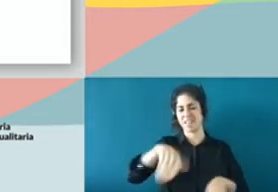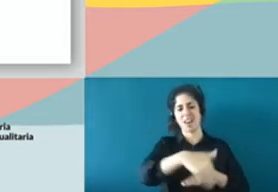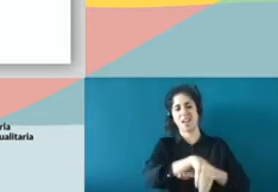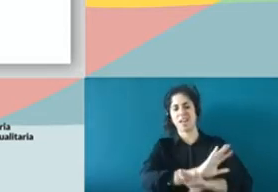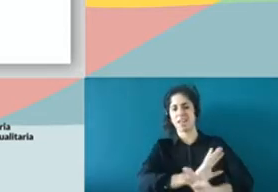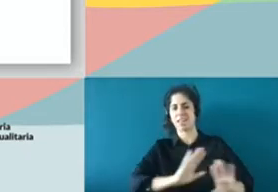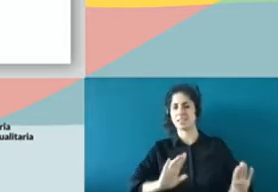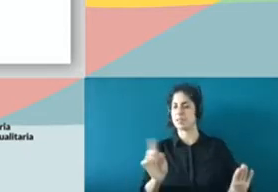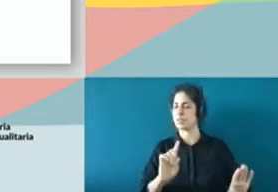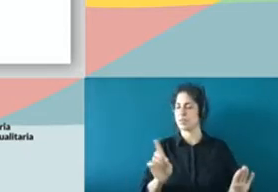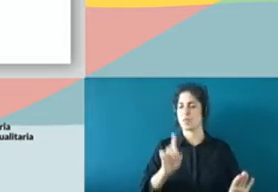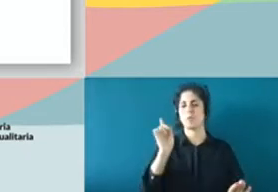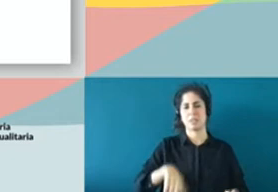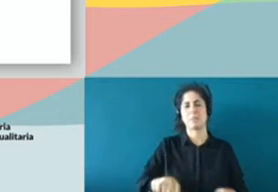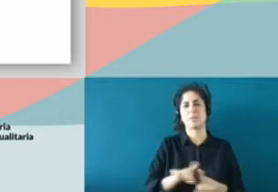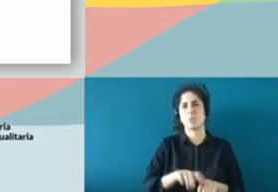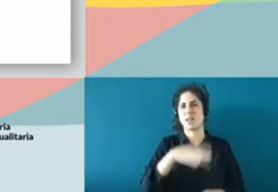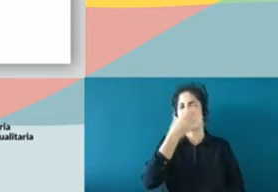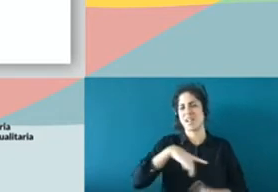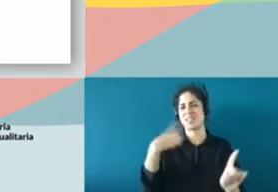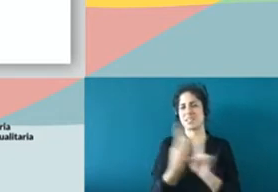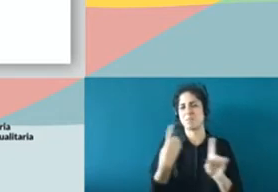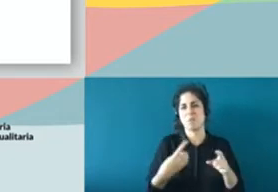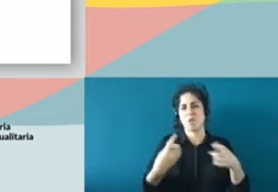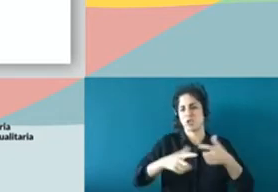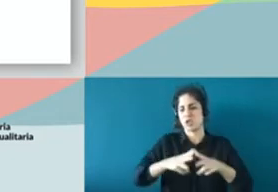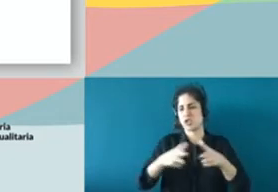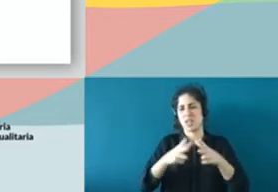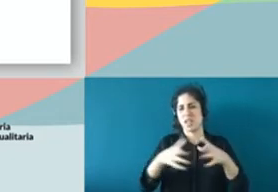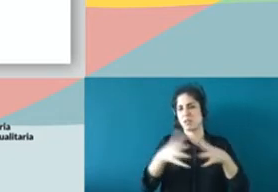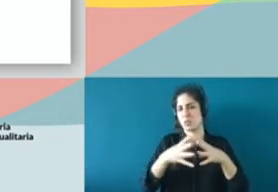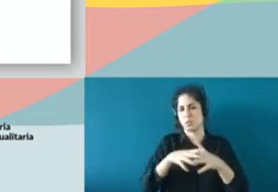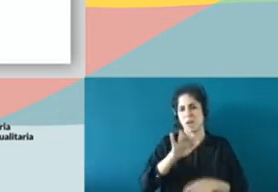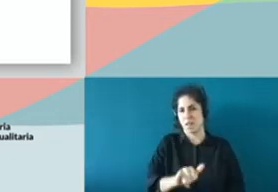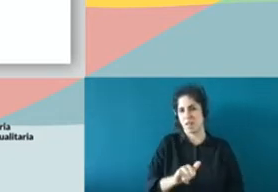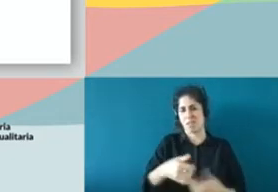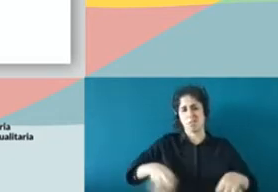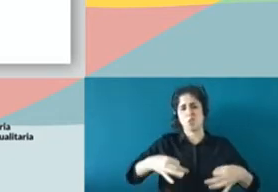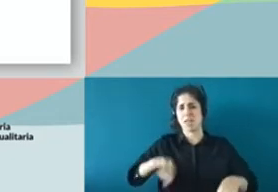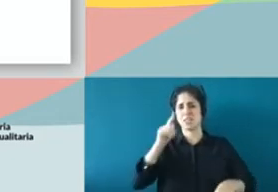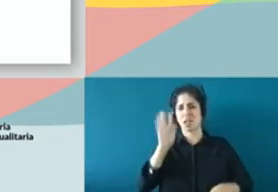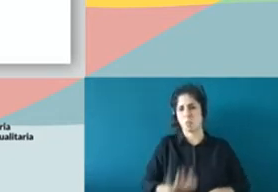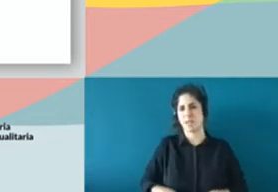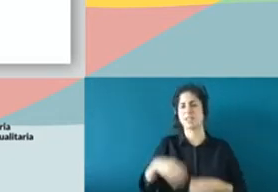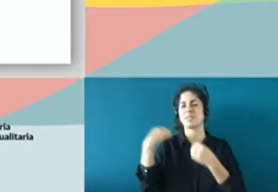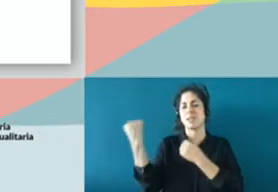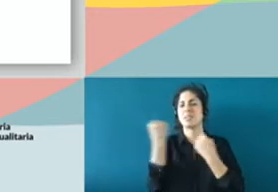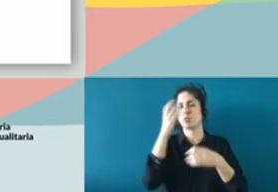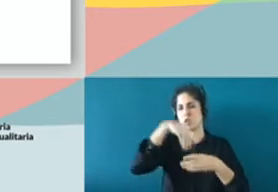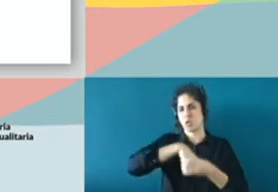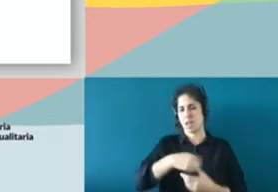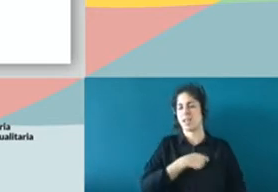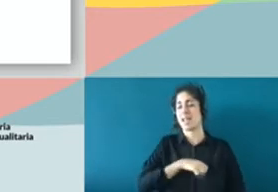un racismo estructural en la sociedad que está normalizado, que es el racismo institucional. En España, por ejemplo, por poner un ejemplo